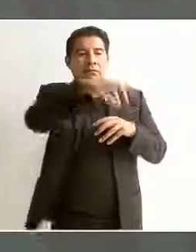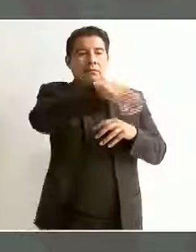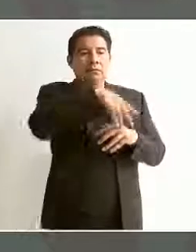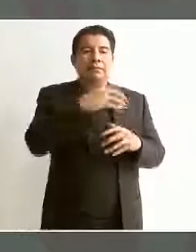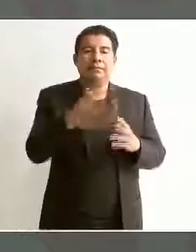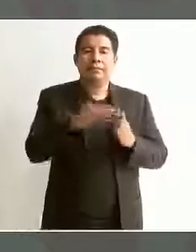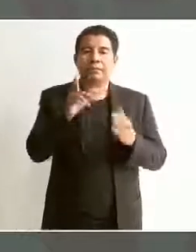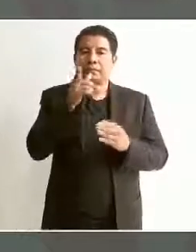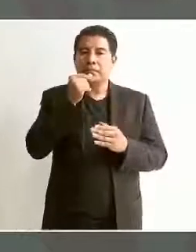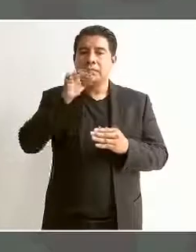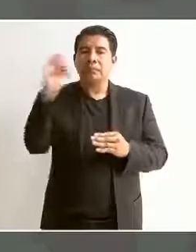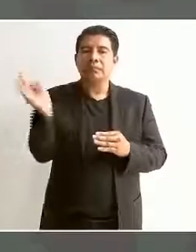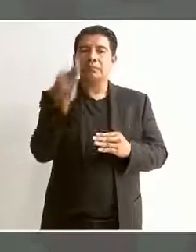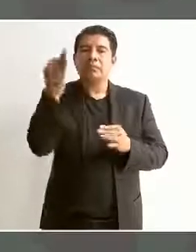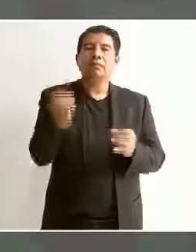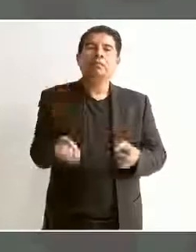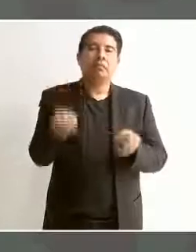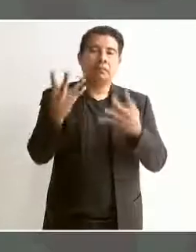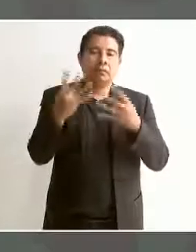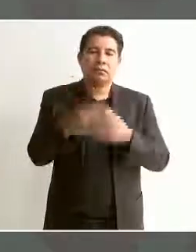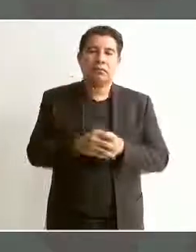Federal en toda su existencia?